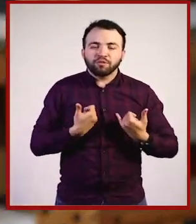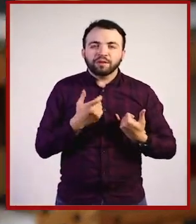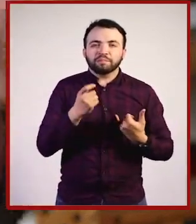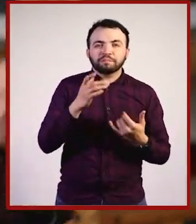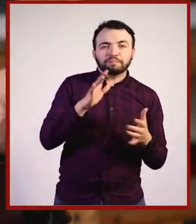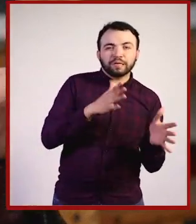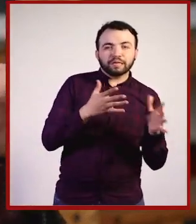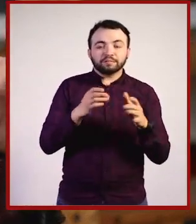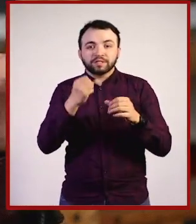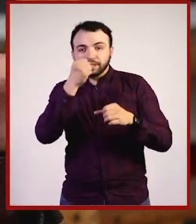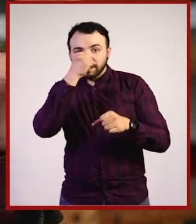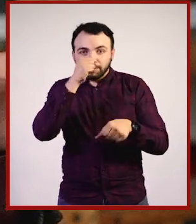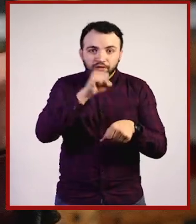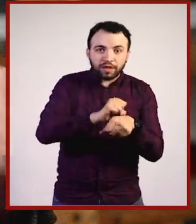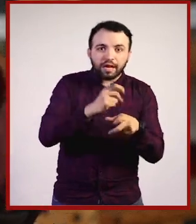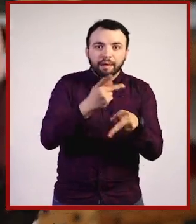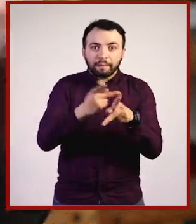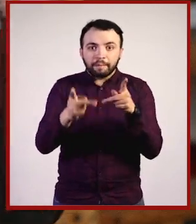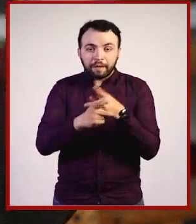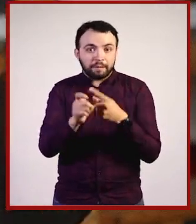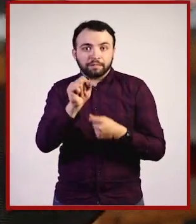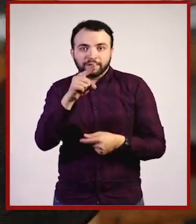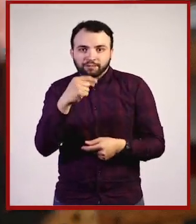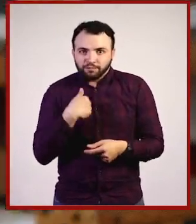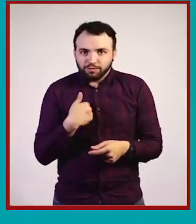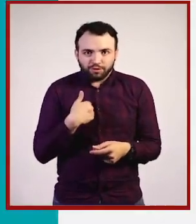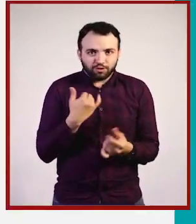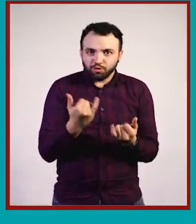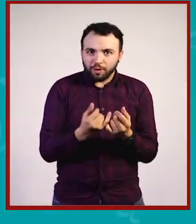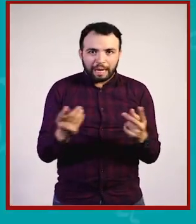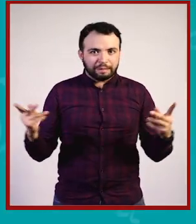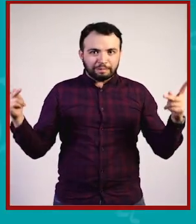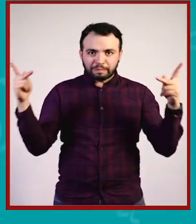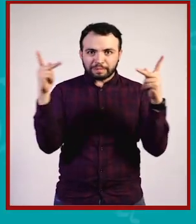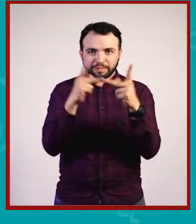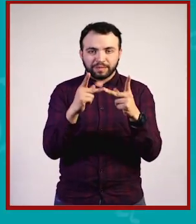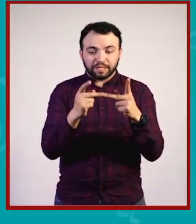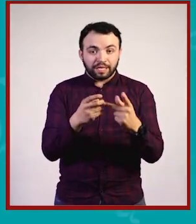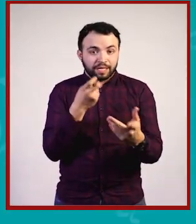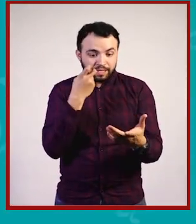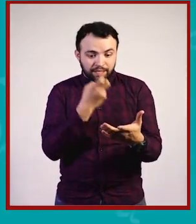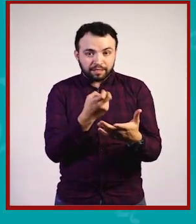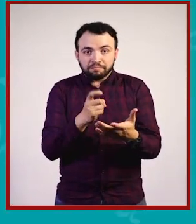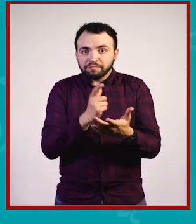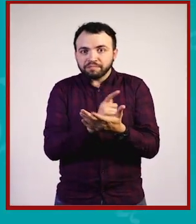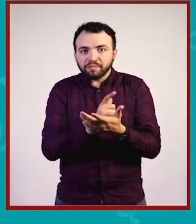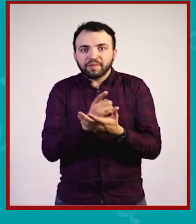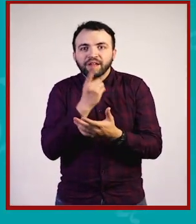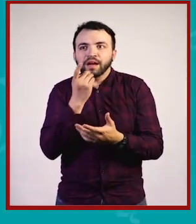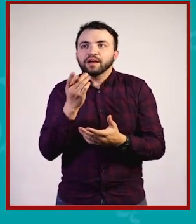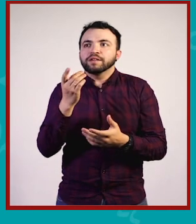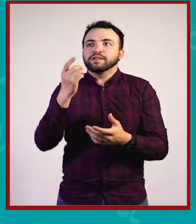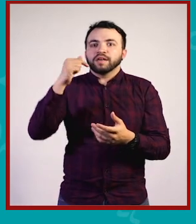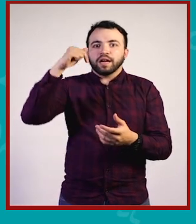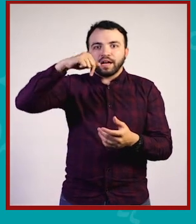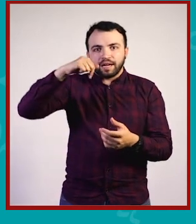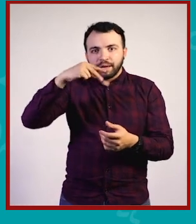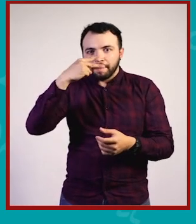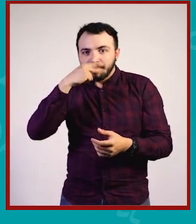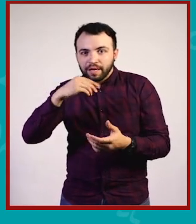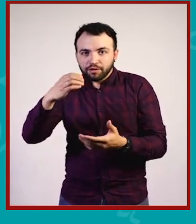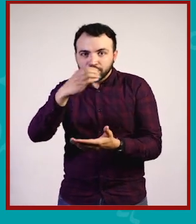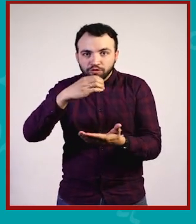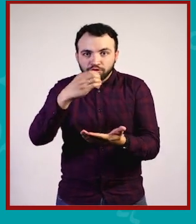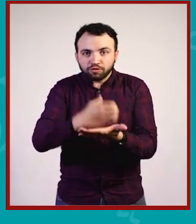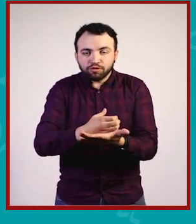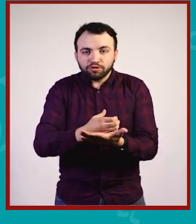preparatoria, el momento en el que yo estaba. Toda la novela ocurre en la Ciudad de México. Yo vivía entonces en la colonia del Valle, en un